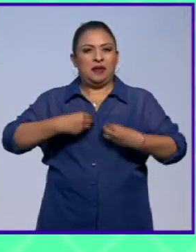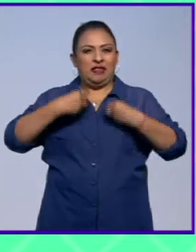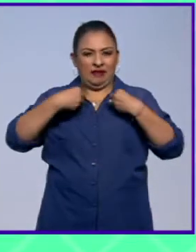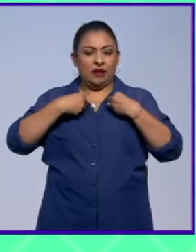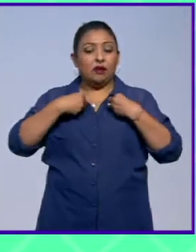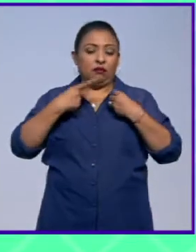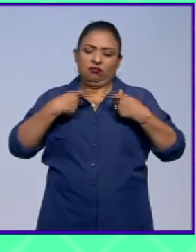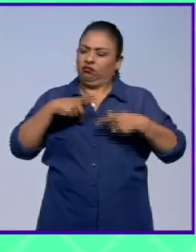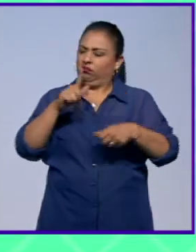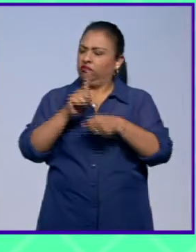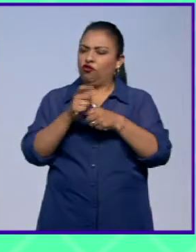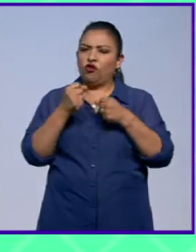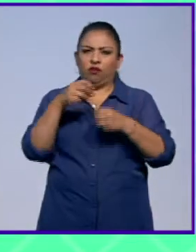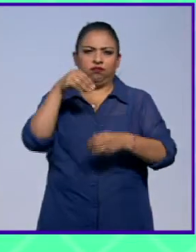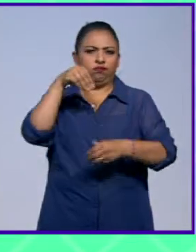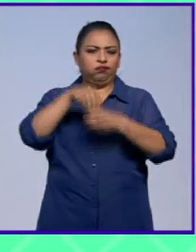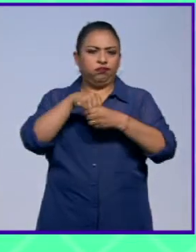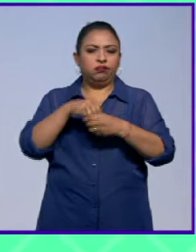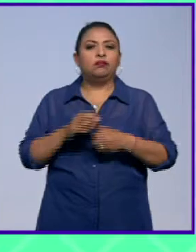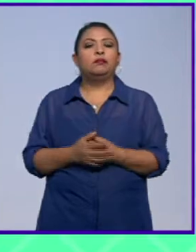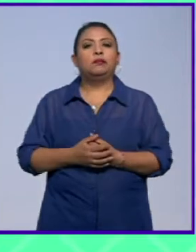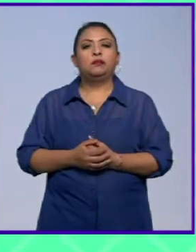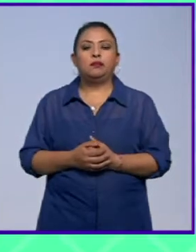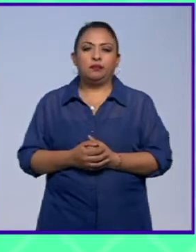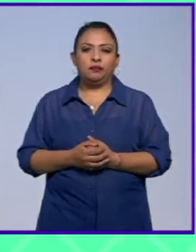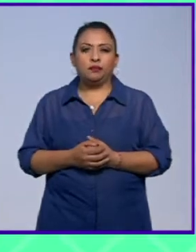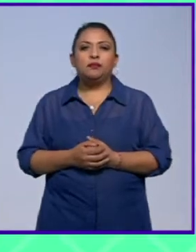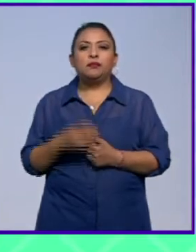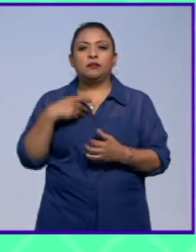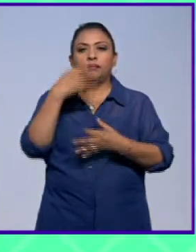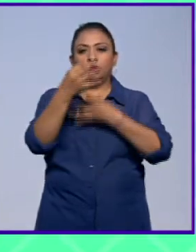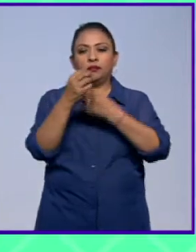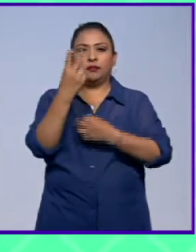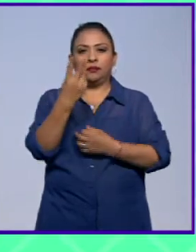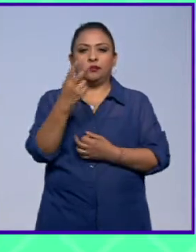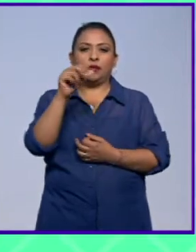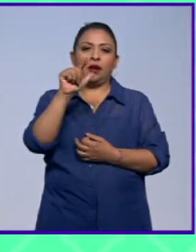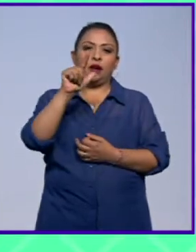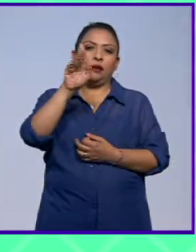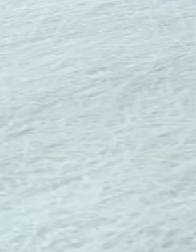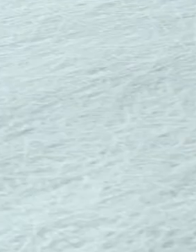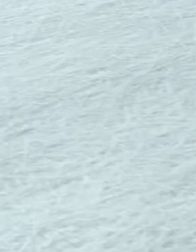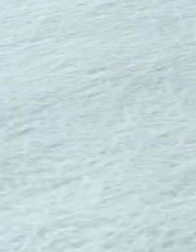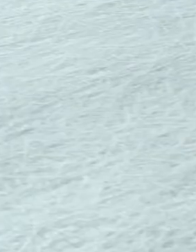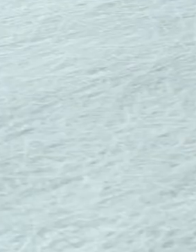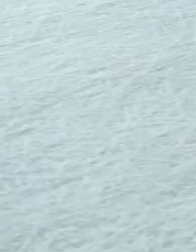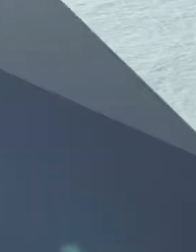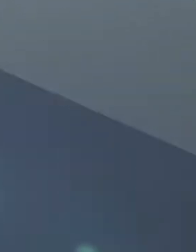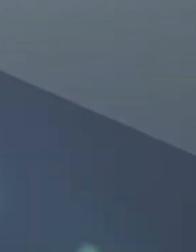muy, muy personal, obviamente. Noticias 22, Alberto Aranda.